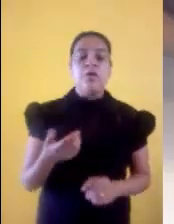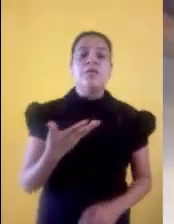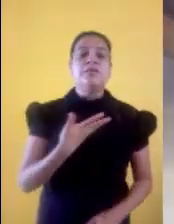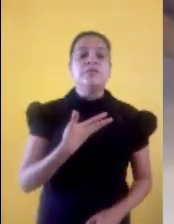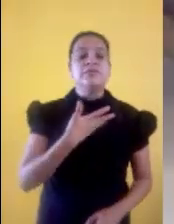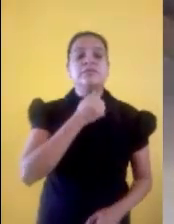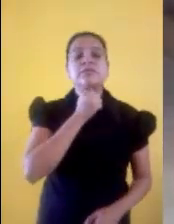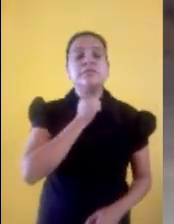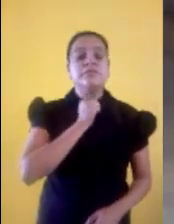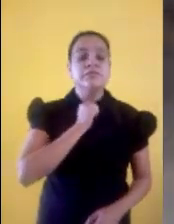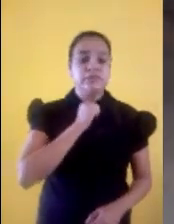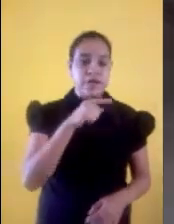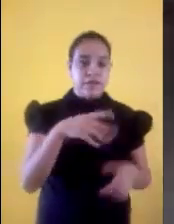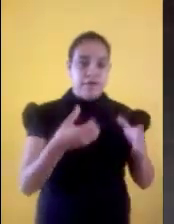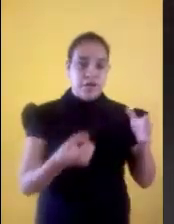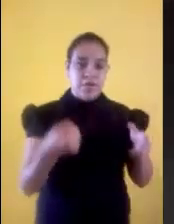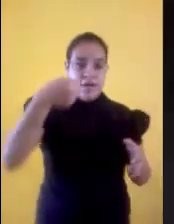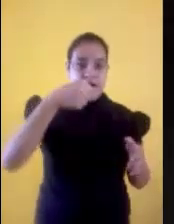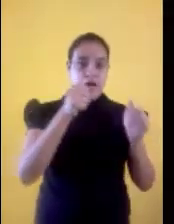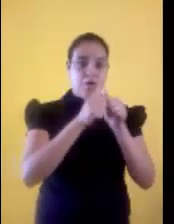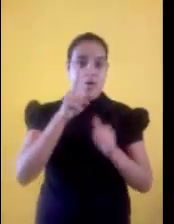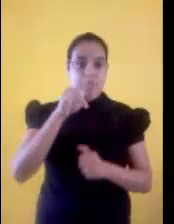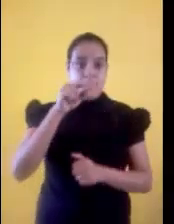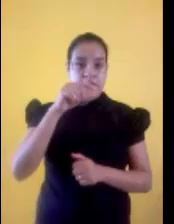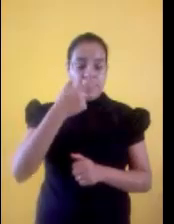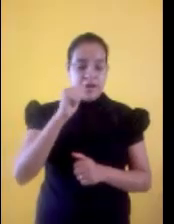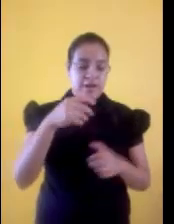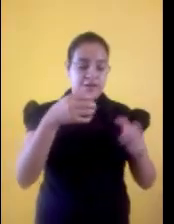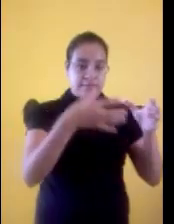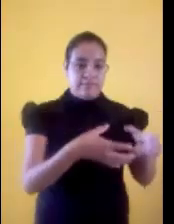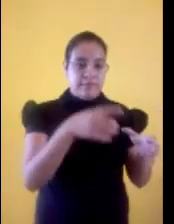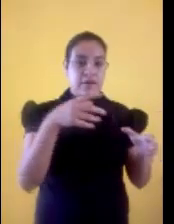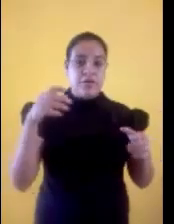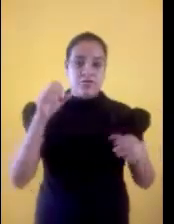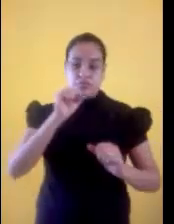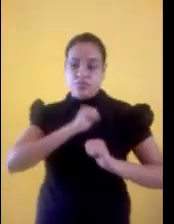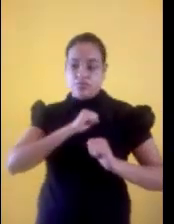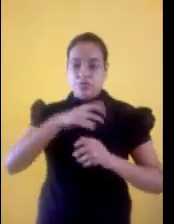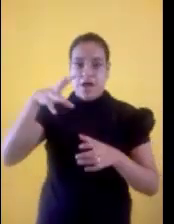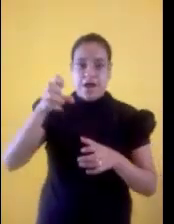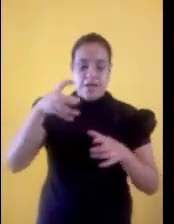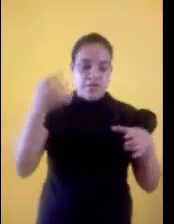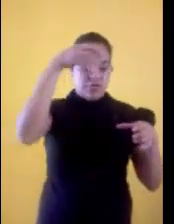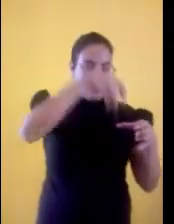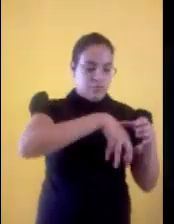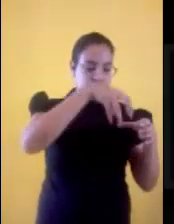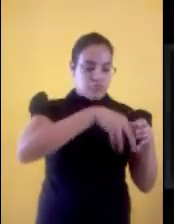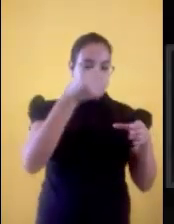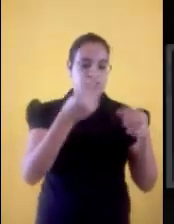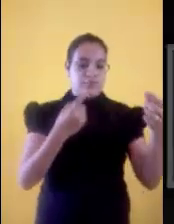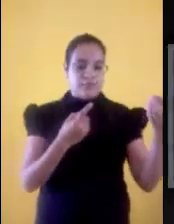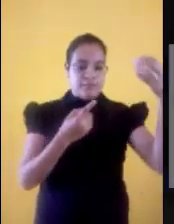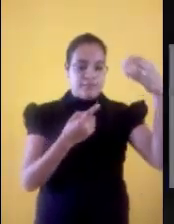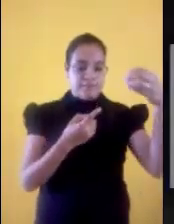Tengo sed. Había allí un jarro lleno de vinagre. Los soldados sujetaron una esponja empapada en